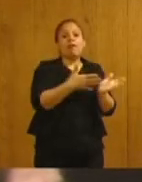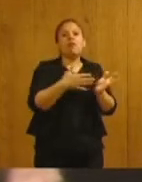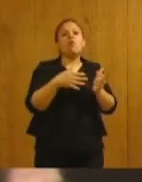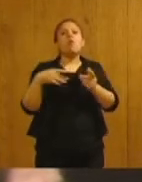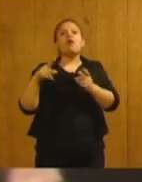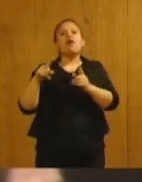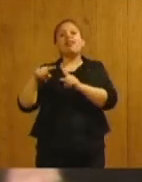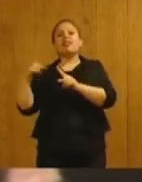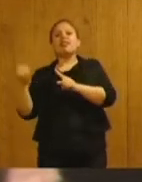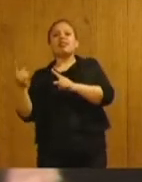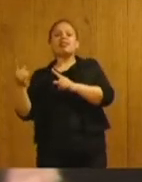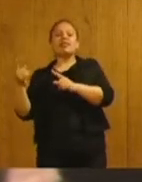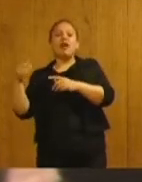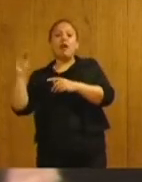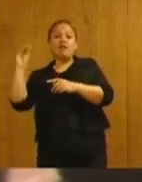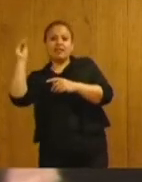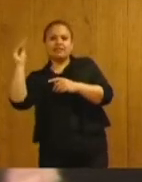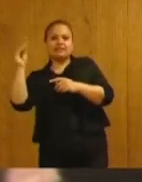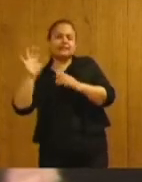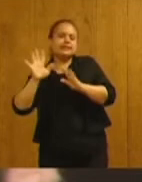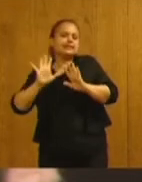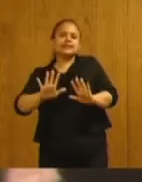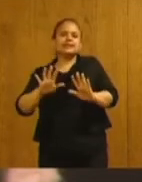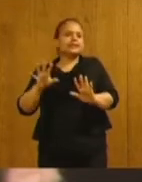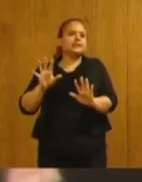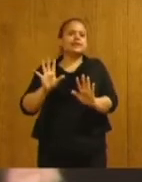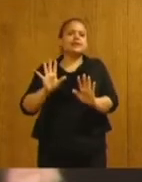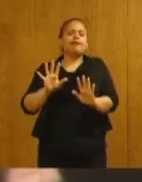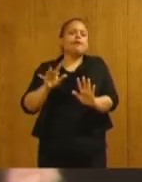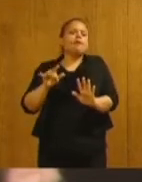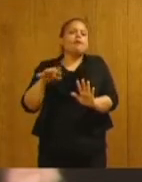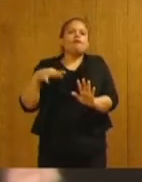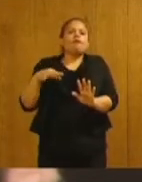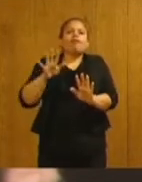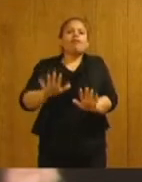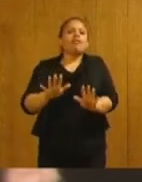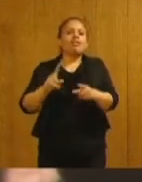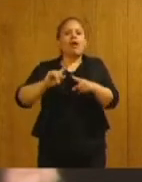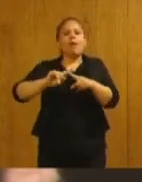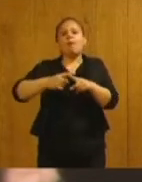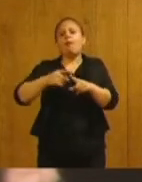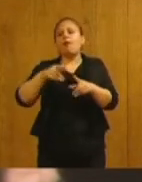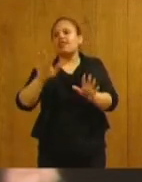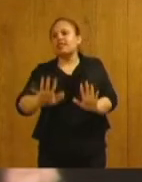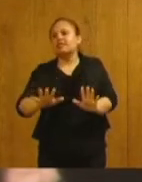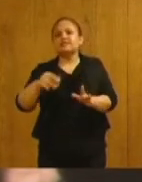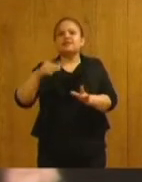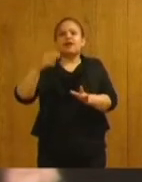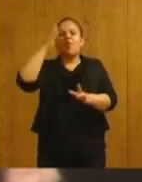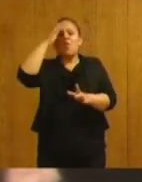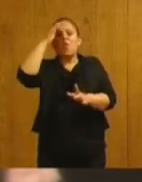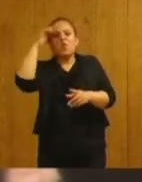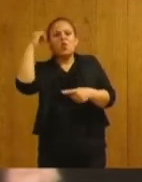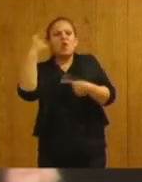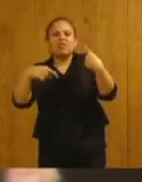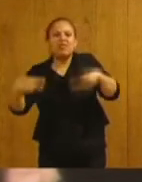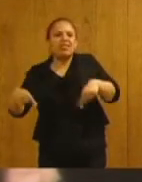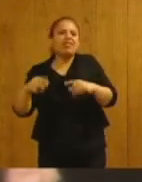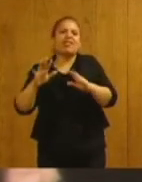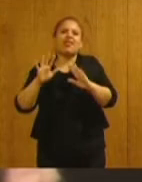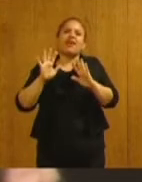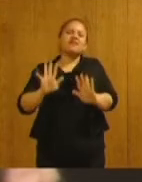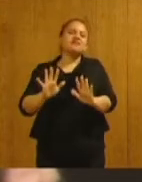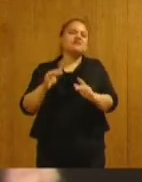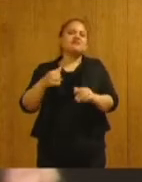con el Brasil. Y esto hace a nuestra realidad política, a nuestra diversidad étnica, a nuestra diversidad